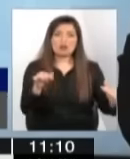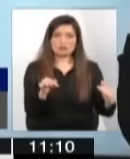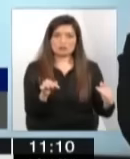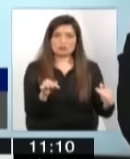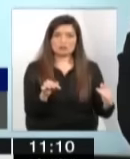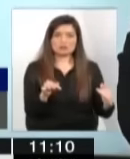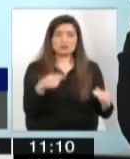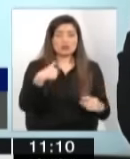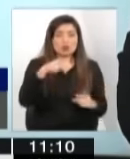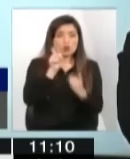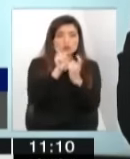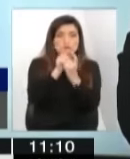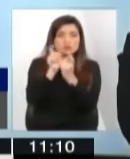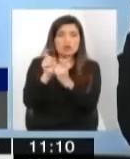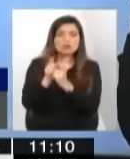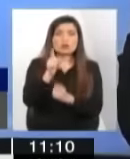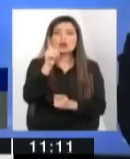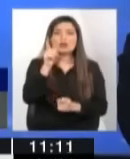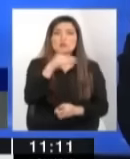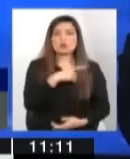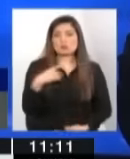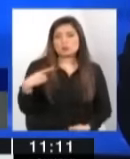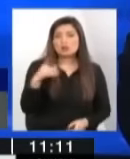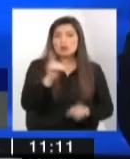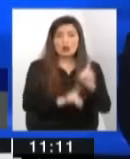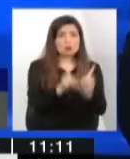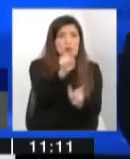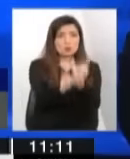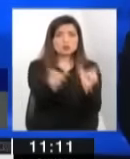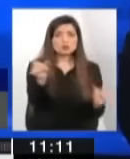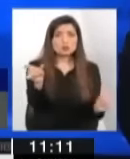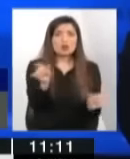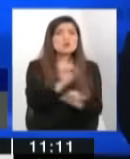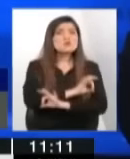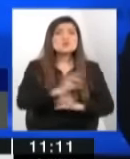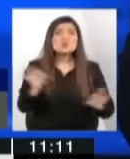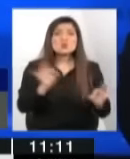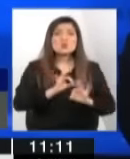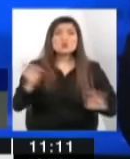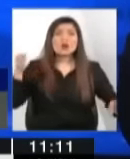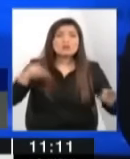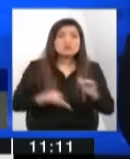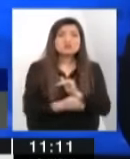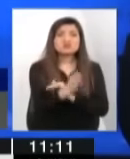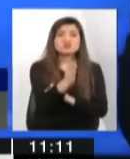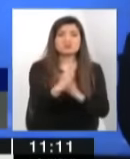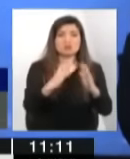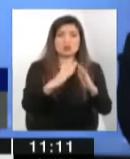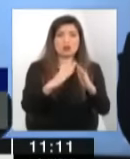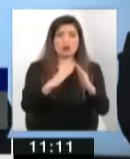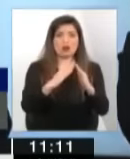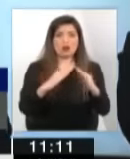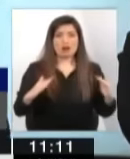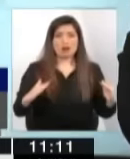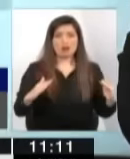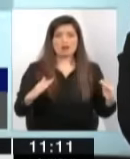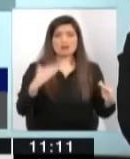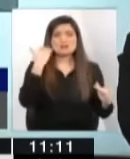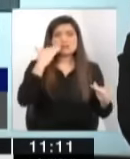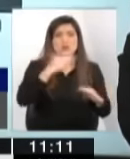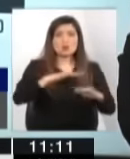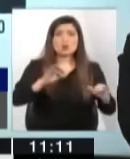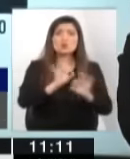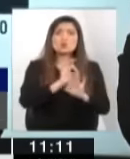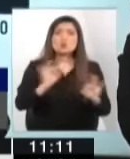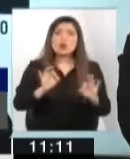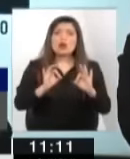podido tener contacto con algunos diputados, con algunas personas, y no han ido nunca a un hogar de niños. No han ido a las residencias.